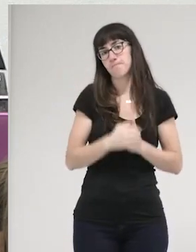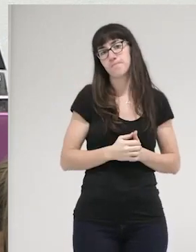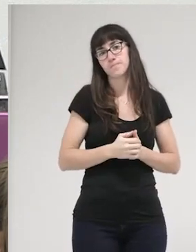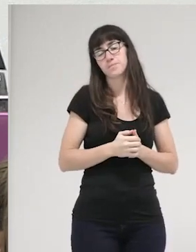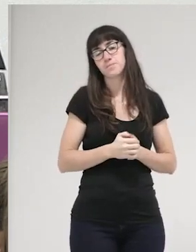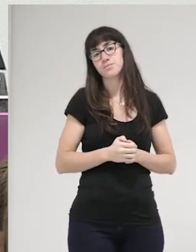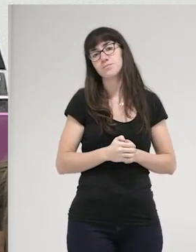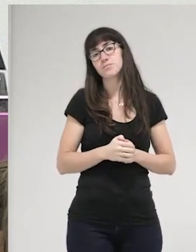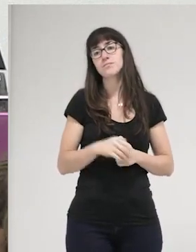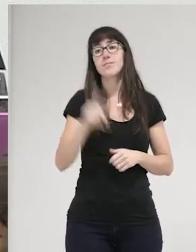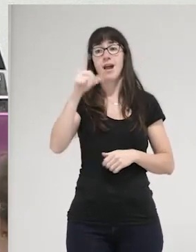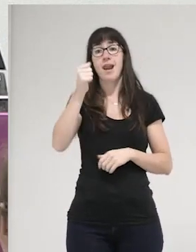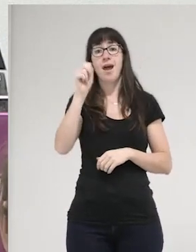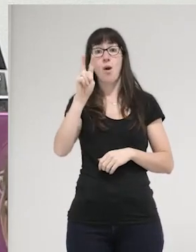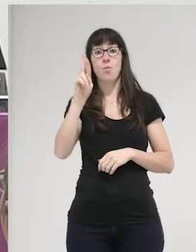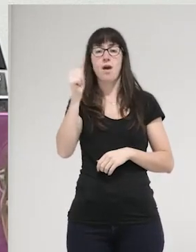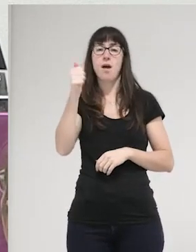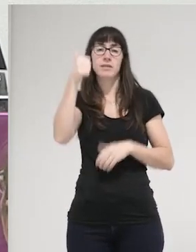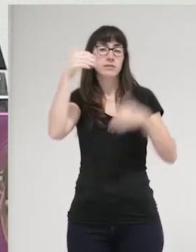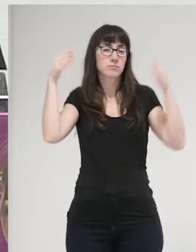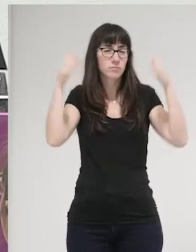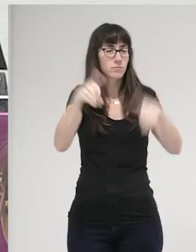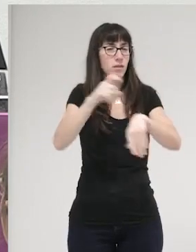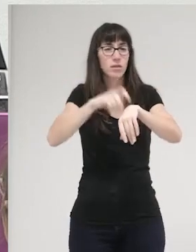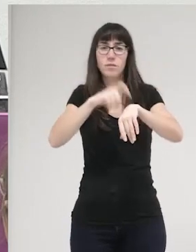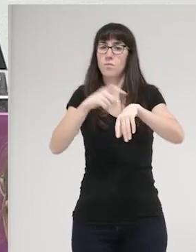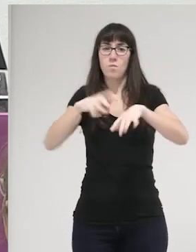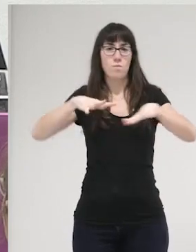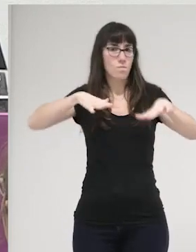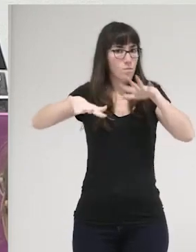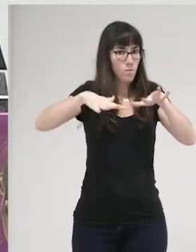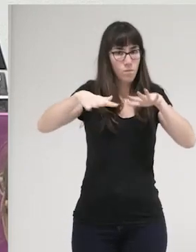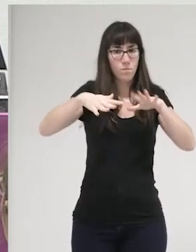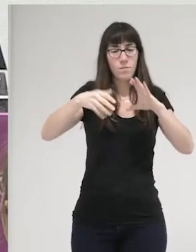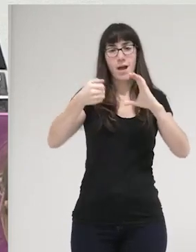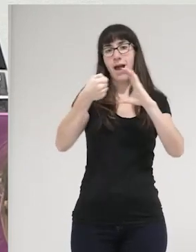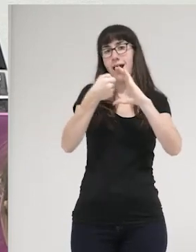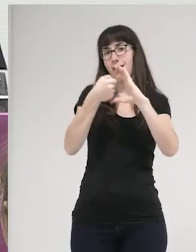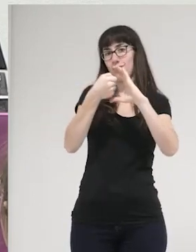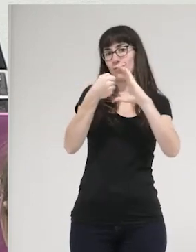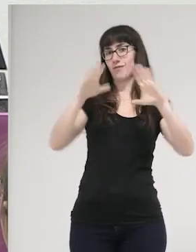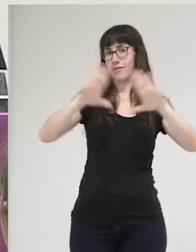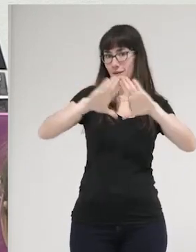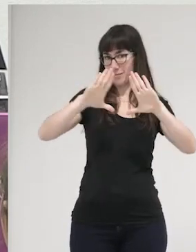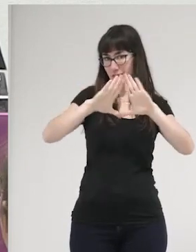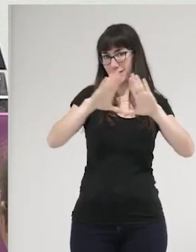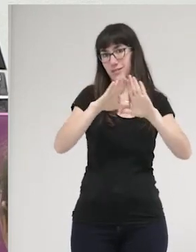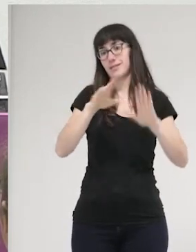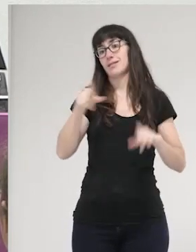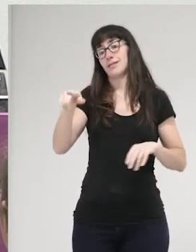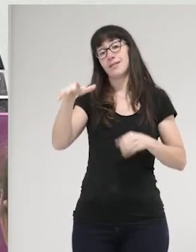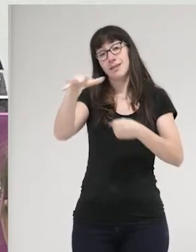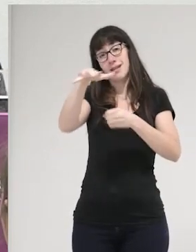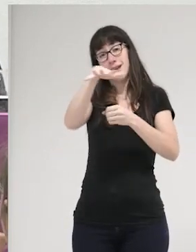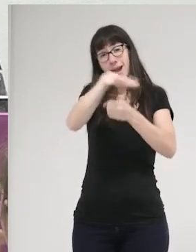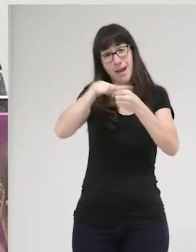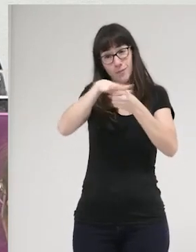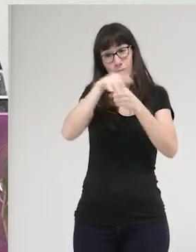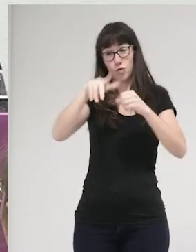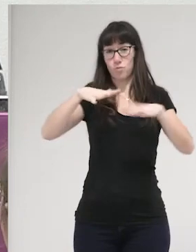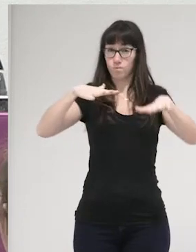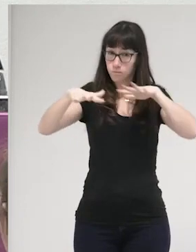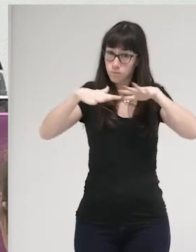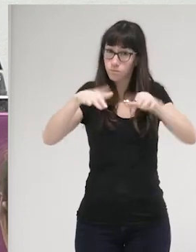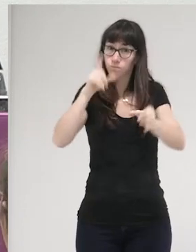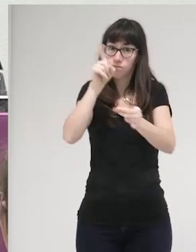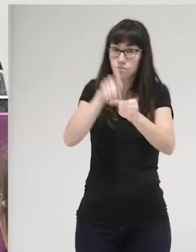porque es especialmente activa como militante anarcofeminista, ámbito en el que, además de ese activismo, ha